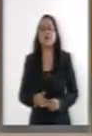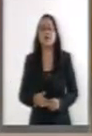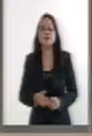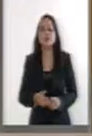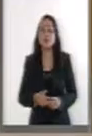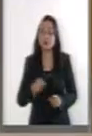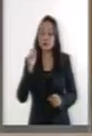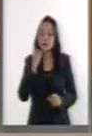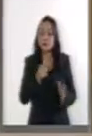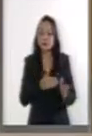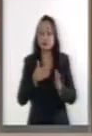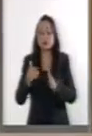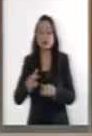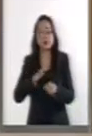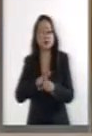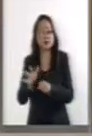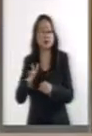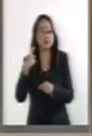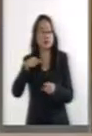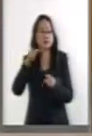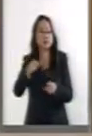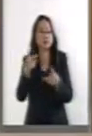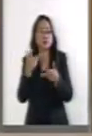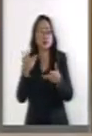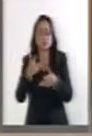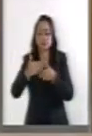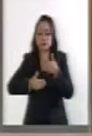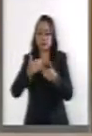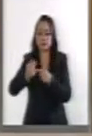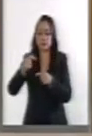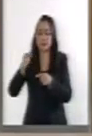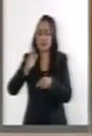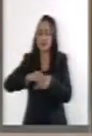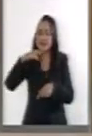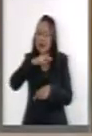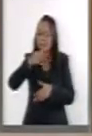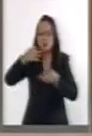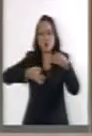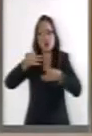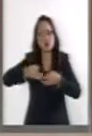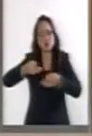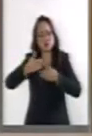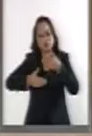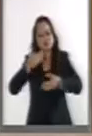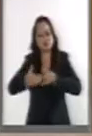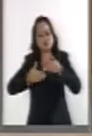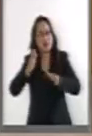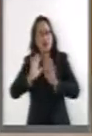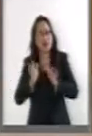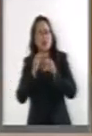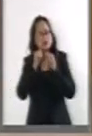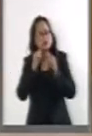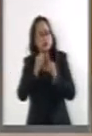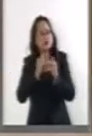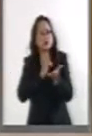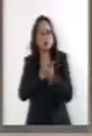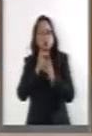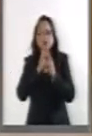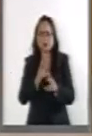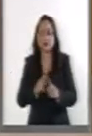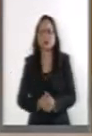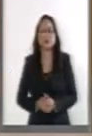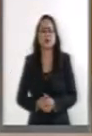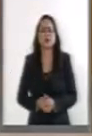a su vez redundará en la celeridad de los juicios que se tramitan. Por otro lado, quiero